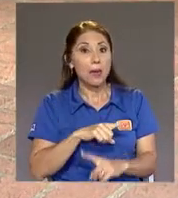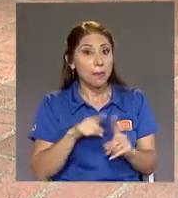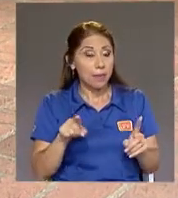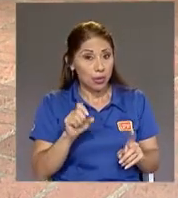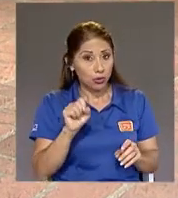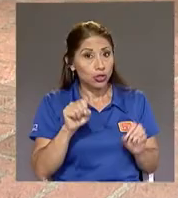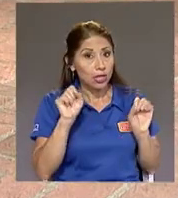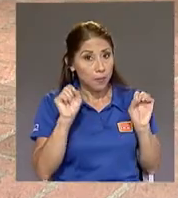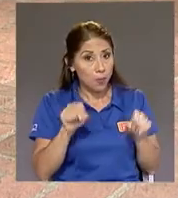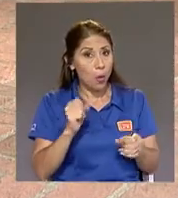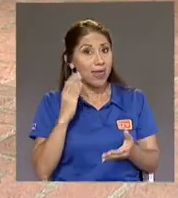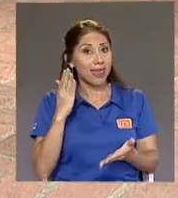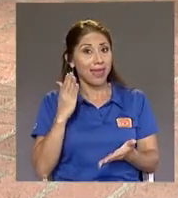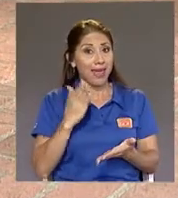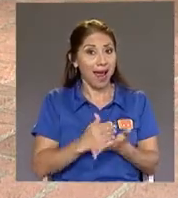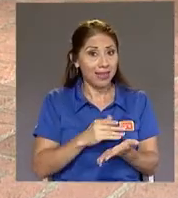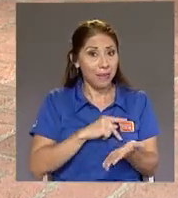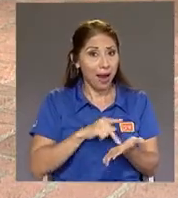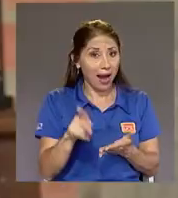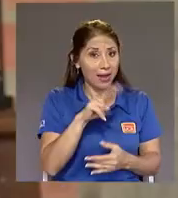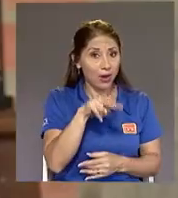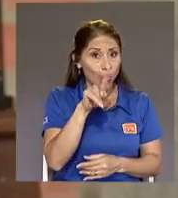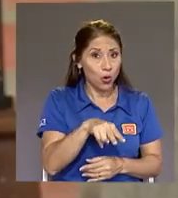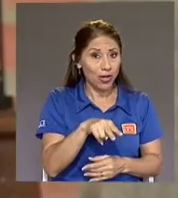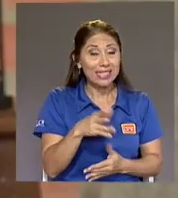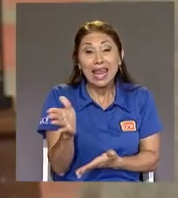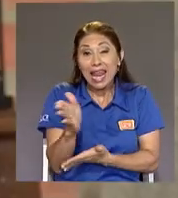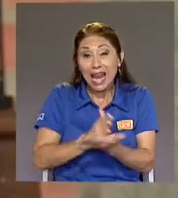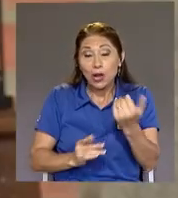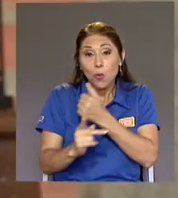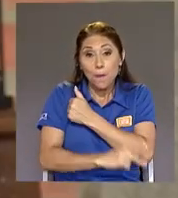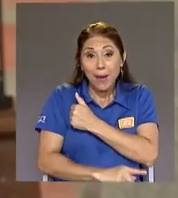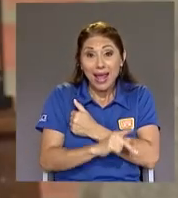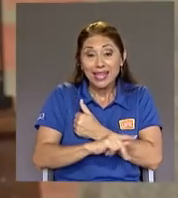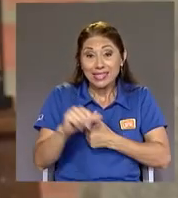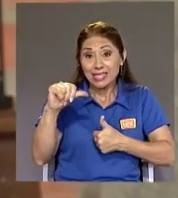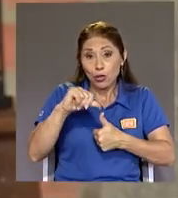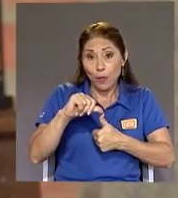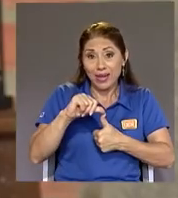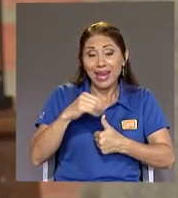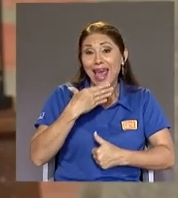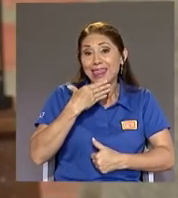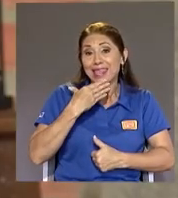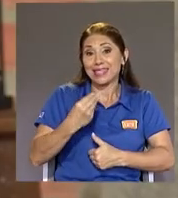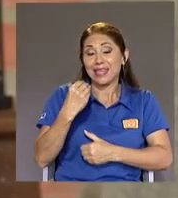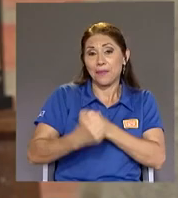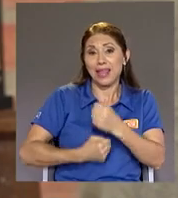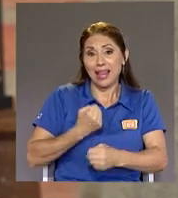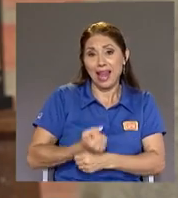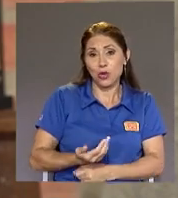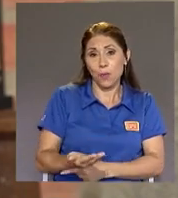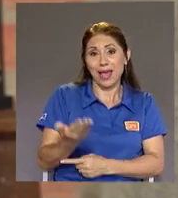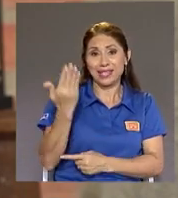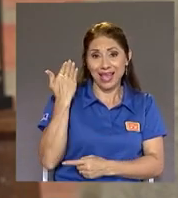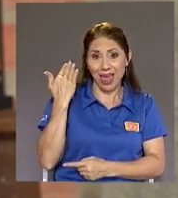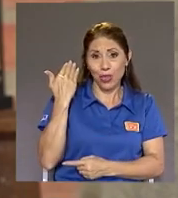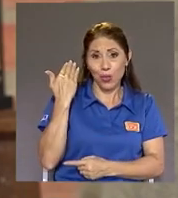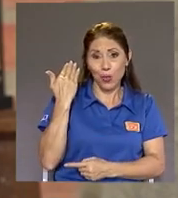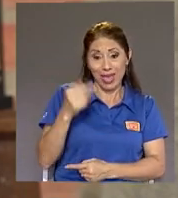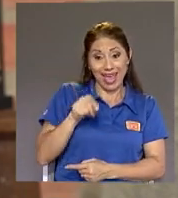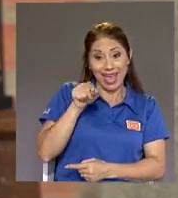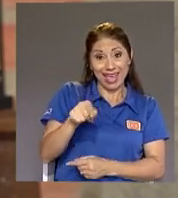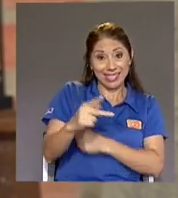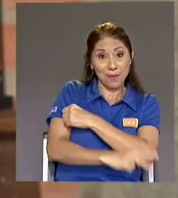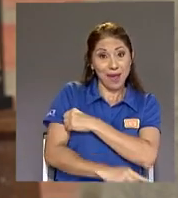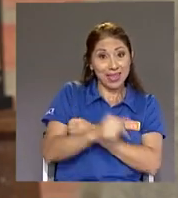En algún país De Centroamérica En diciembre Del año pasado El Estado De ese país